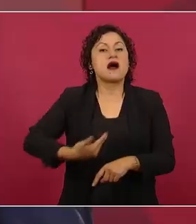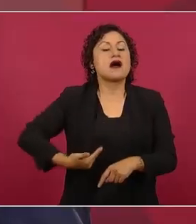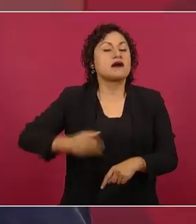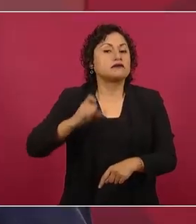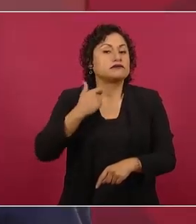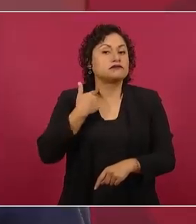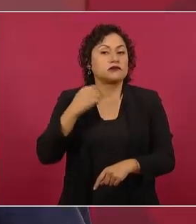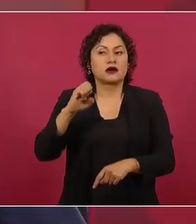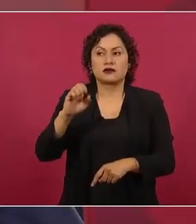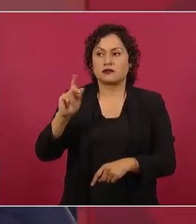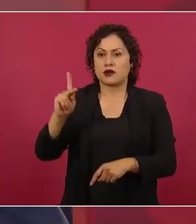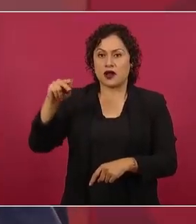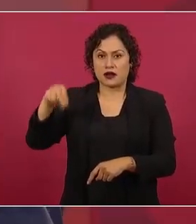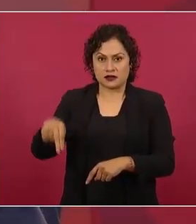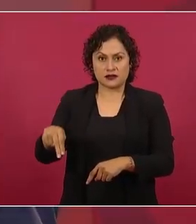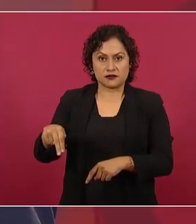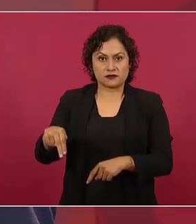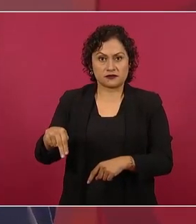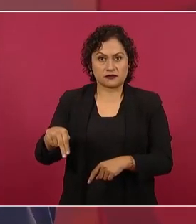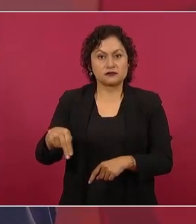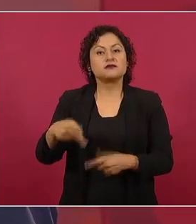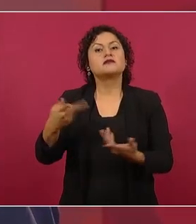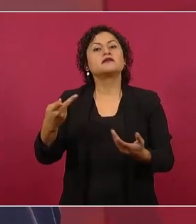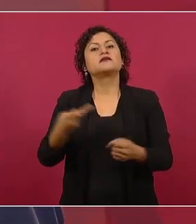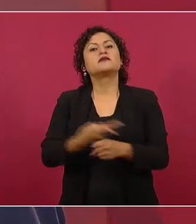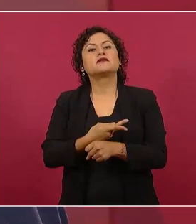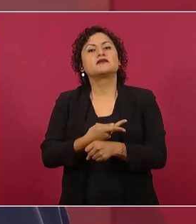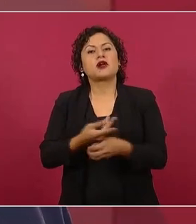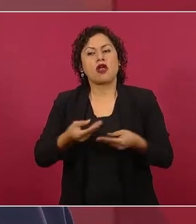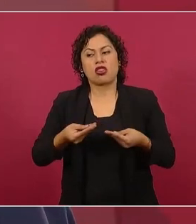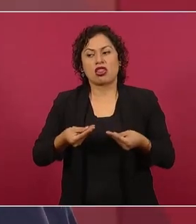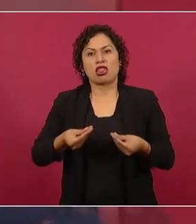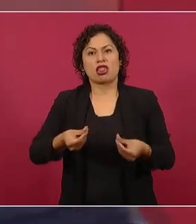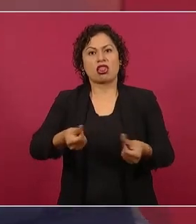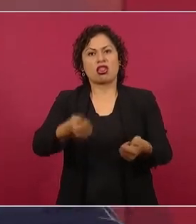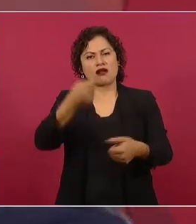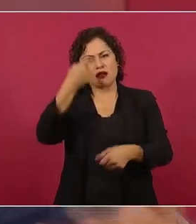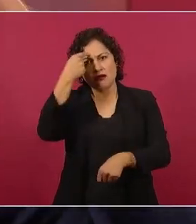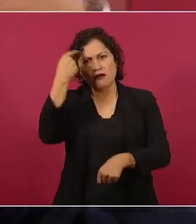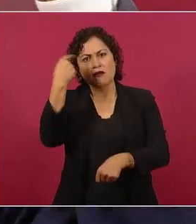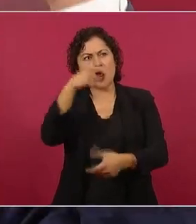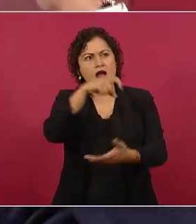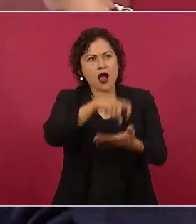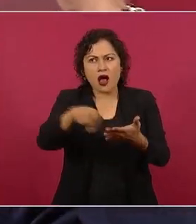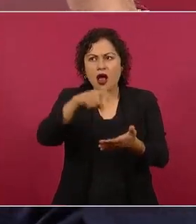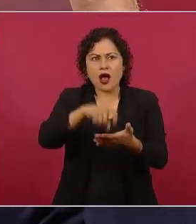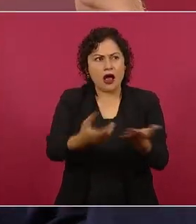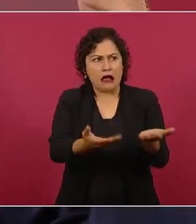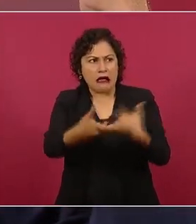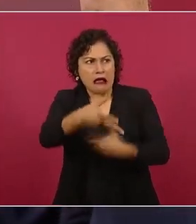para comprar votos, no se hubiésemos evitado